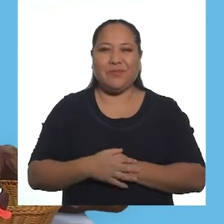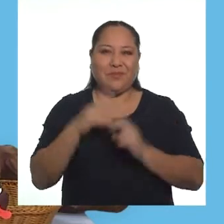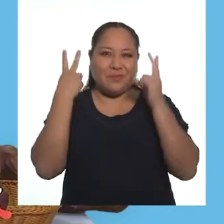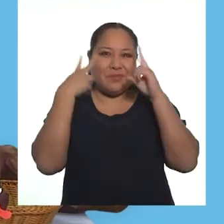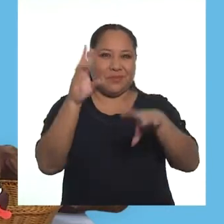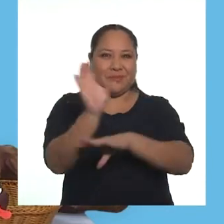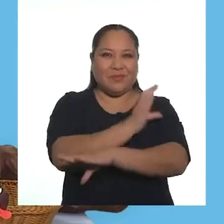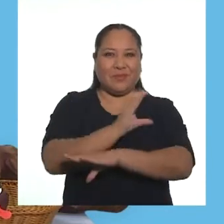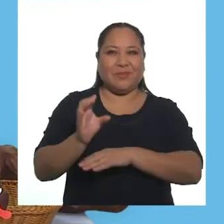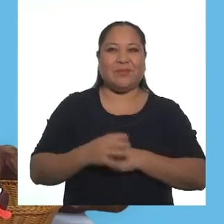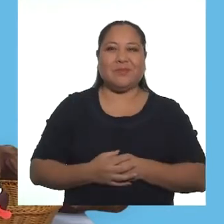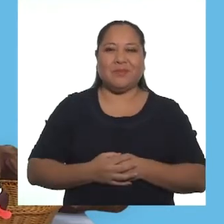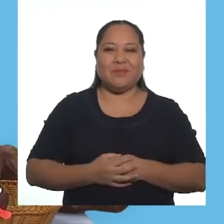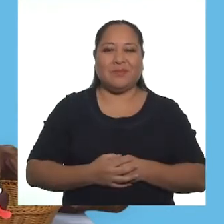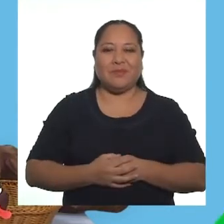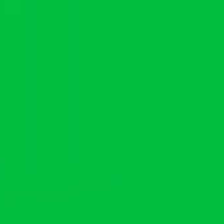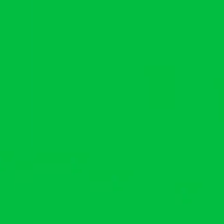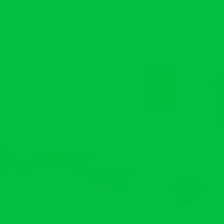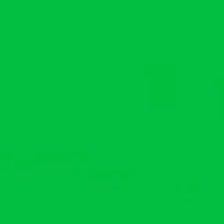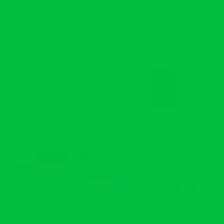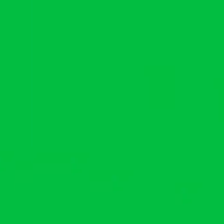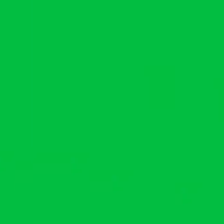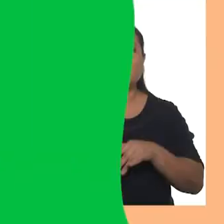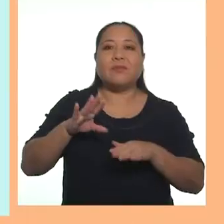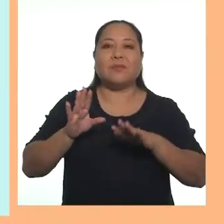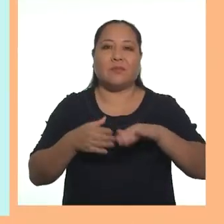chicas y chicos. ¡Vamos con la canción!